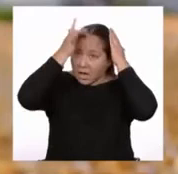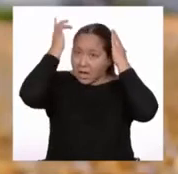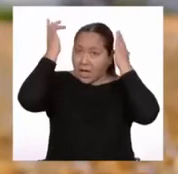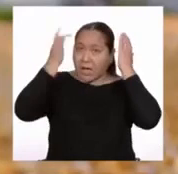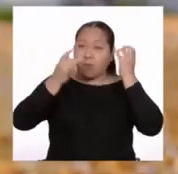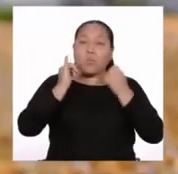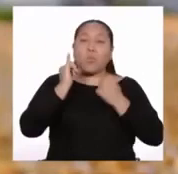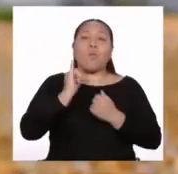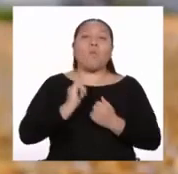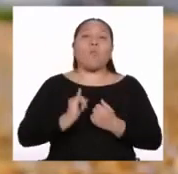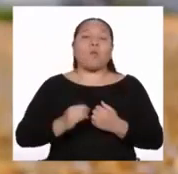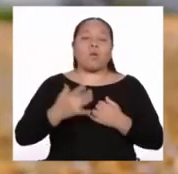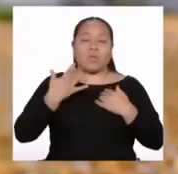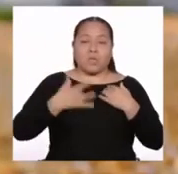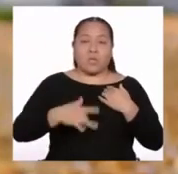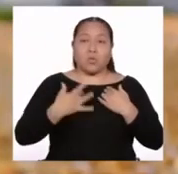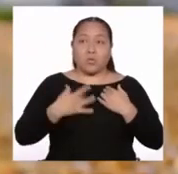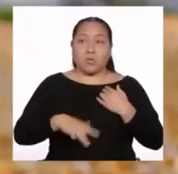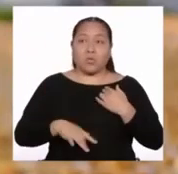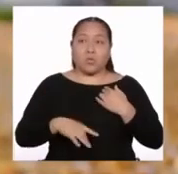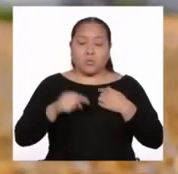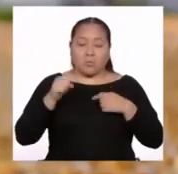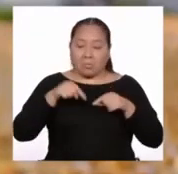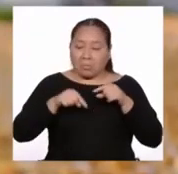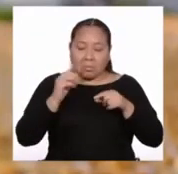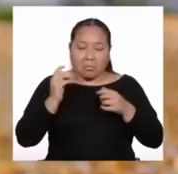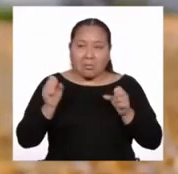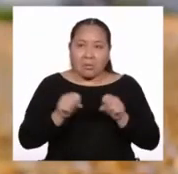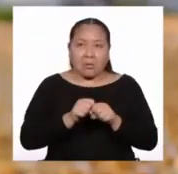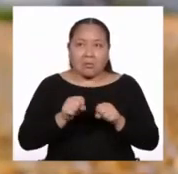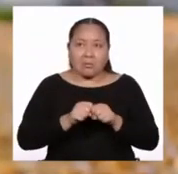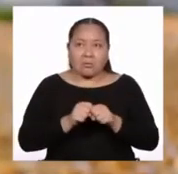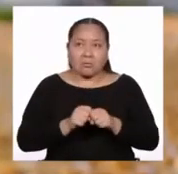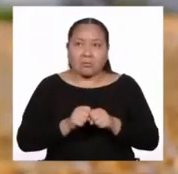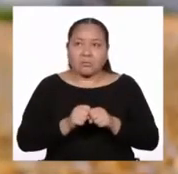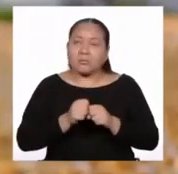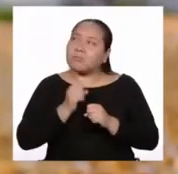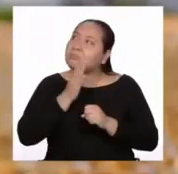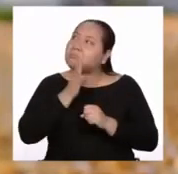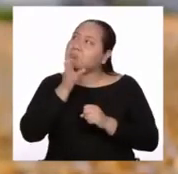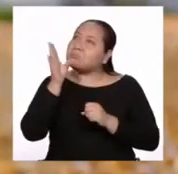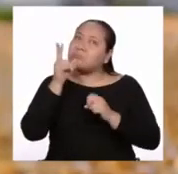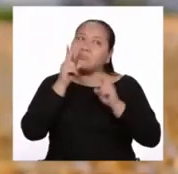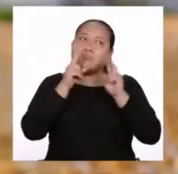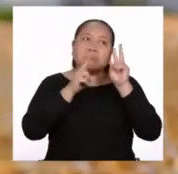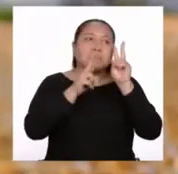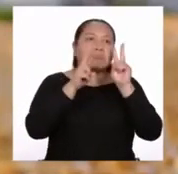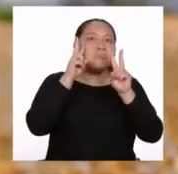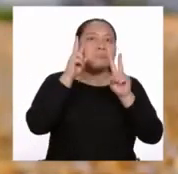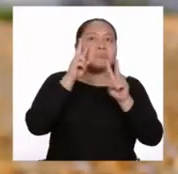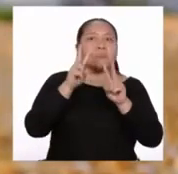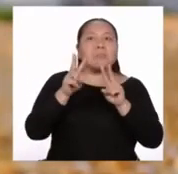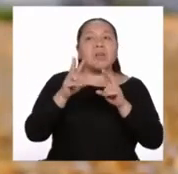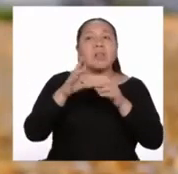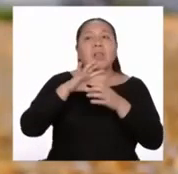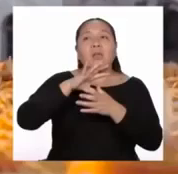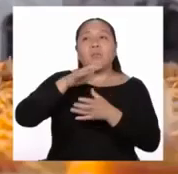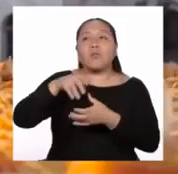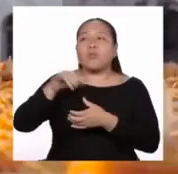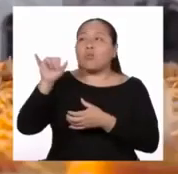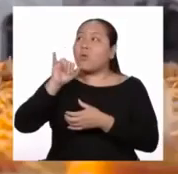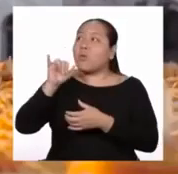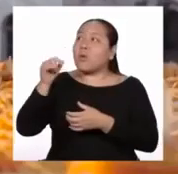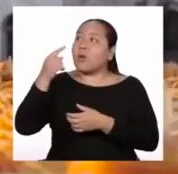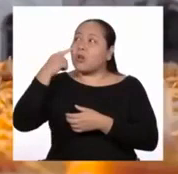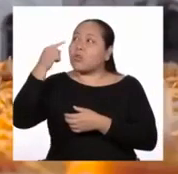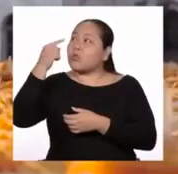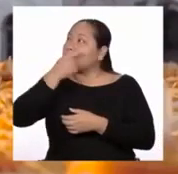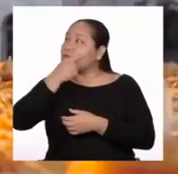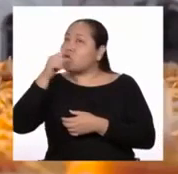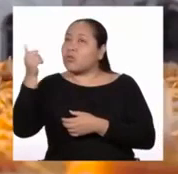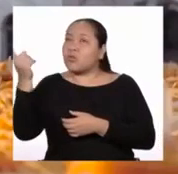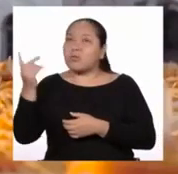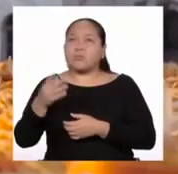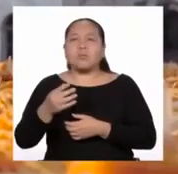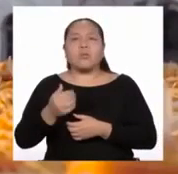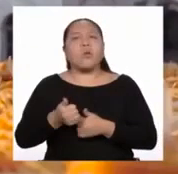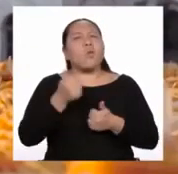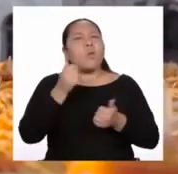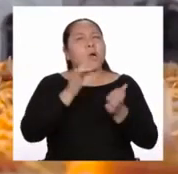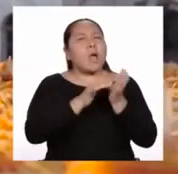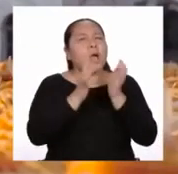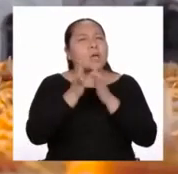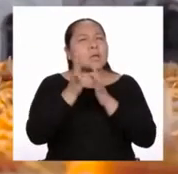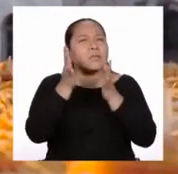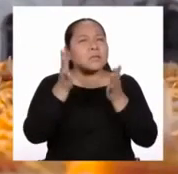descalzo se hizo así para alcanzar y ver el mundo como los ojos de su majestad ¿qué cristiano hará esto?